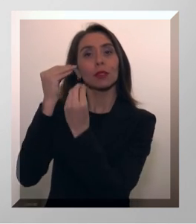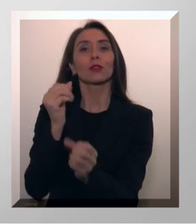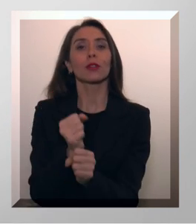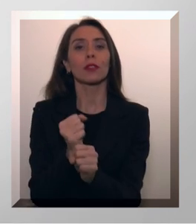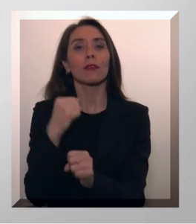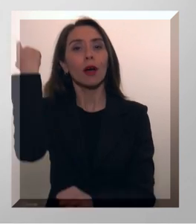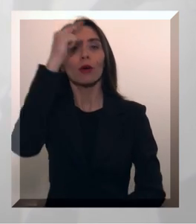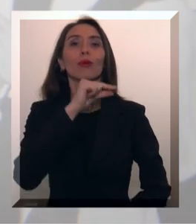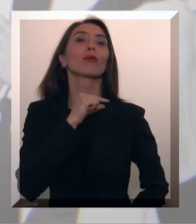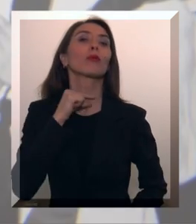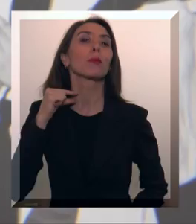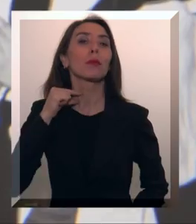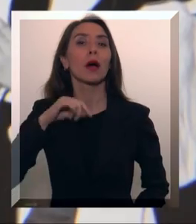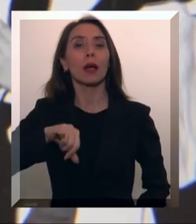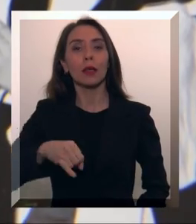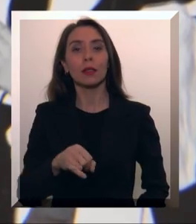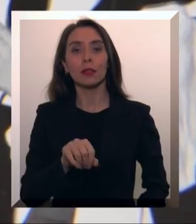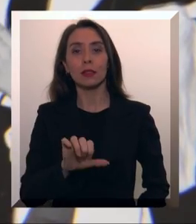y trabajo jesuita.